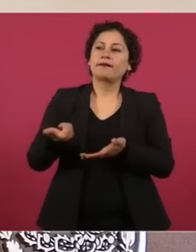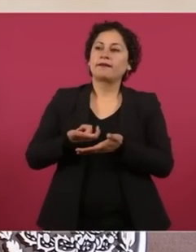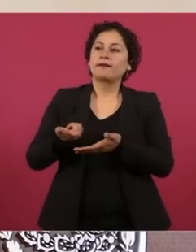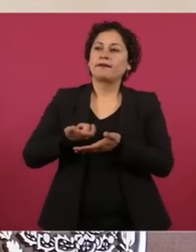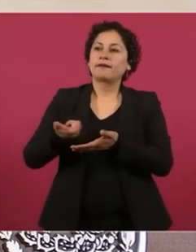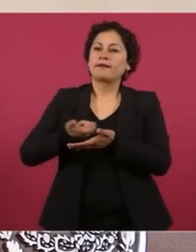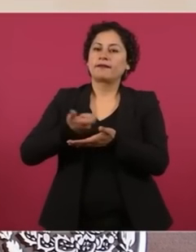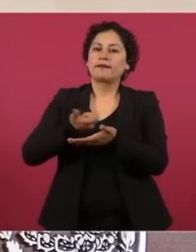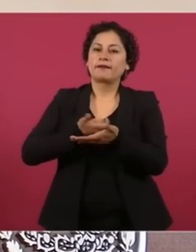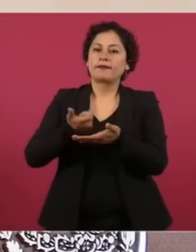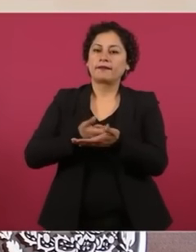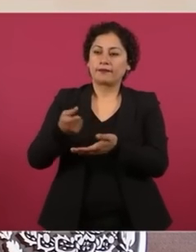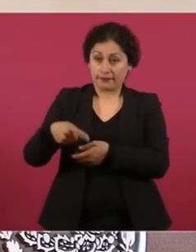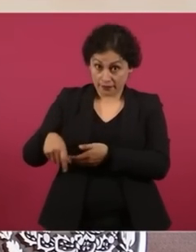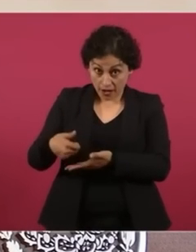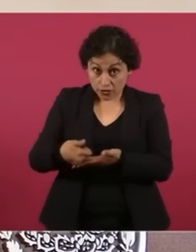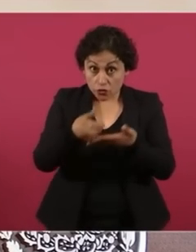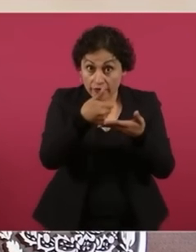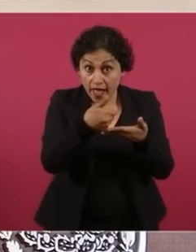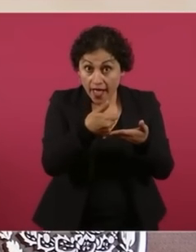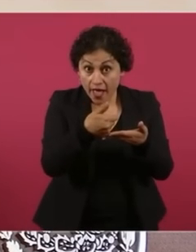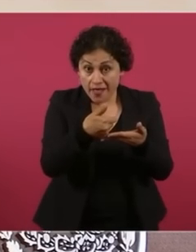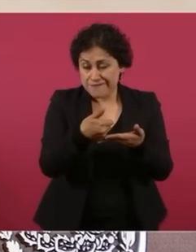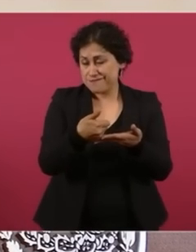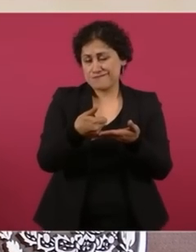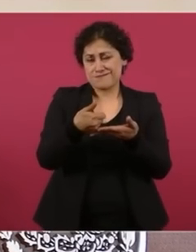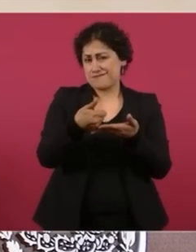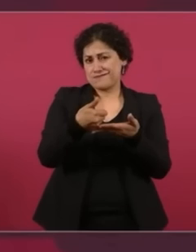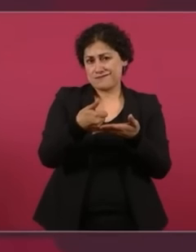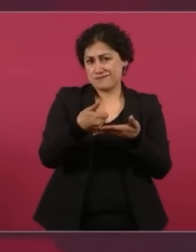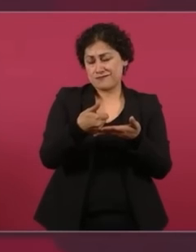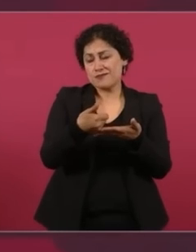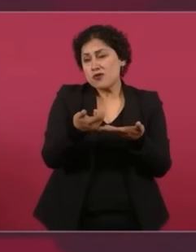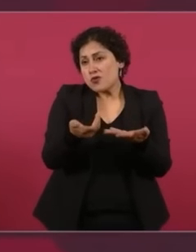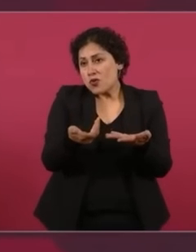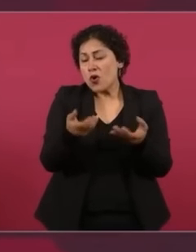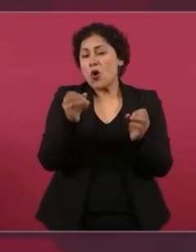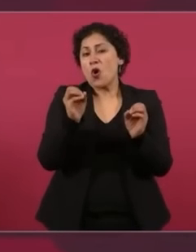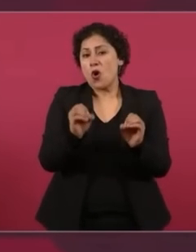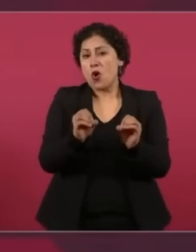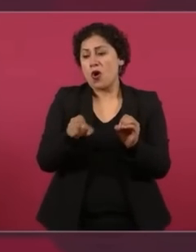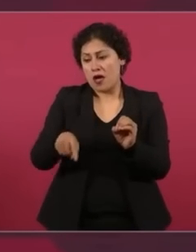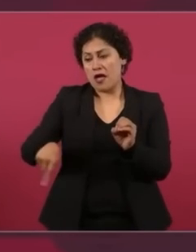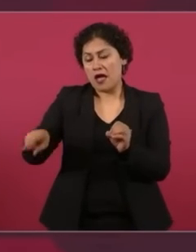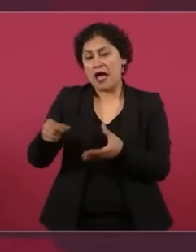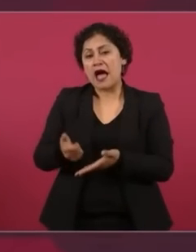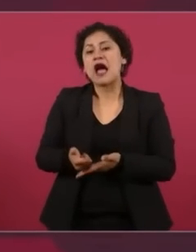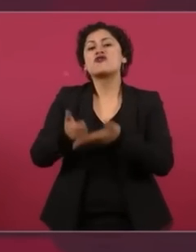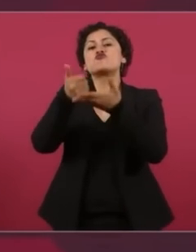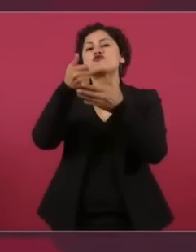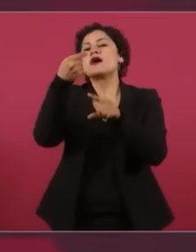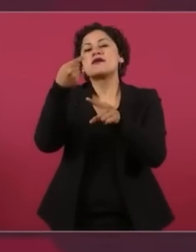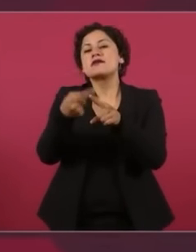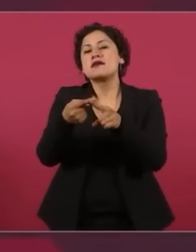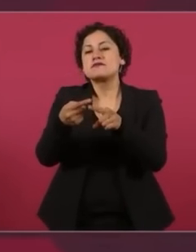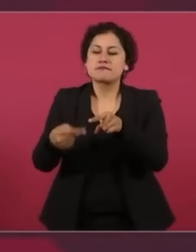o sí, bueno para facilitar el saqueo.